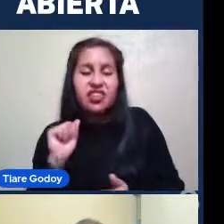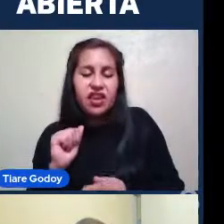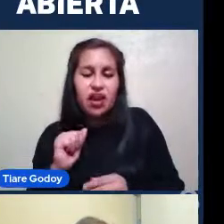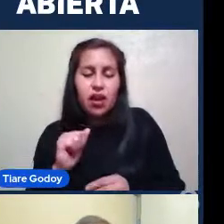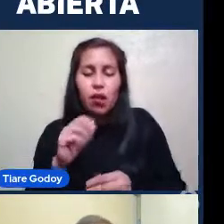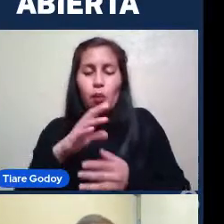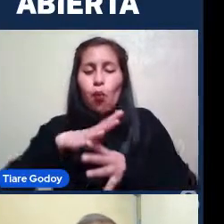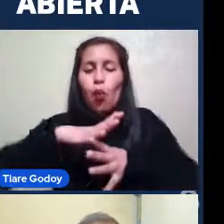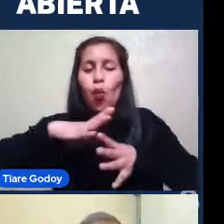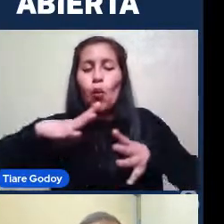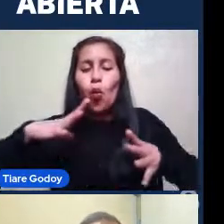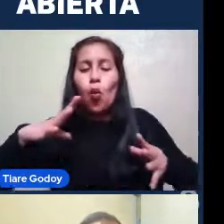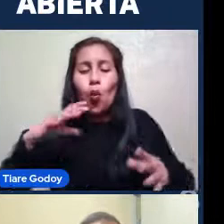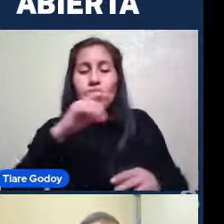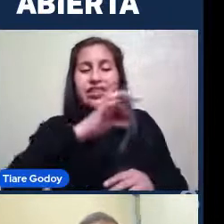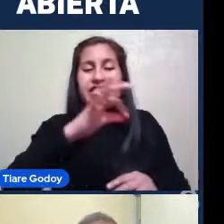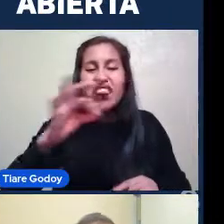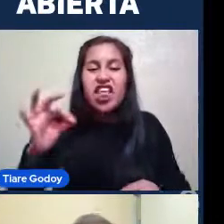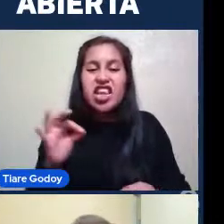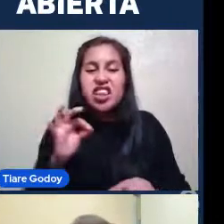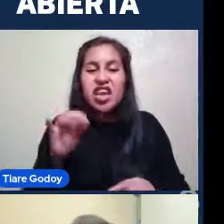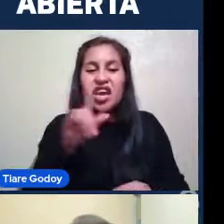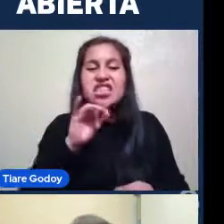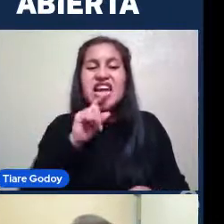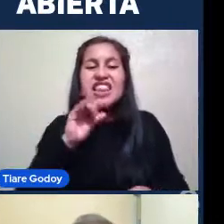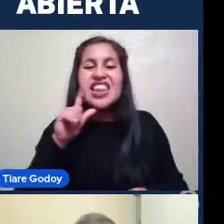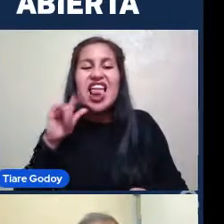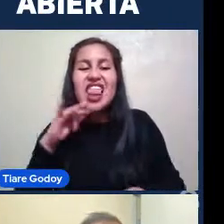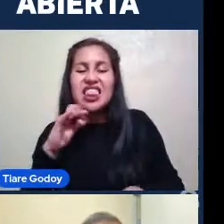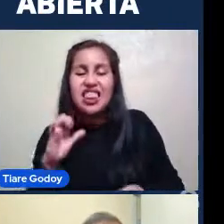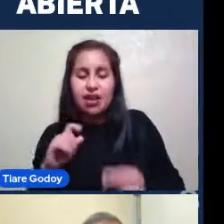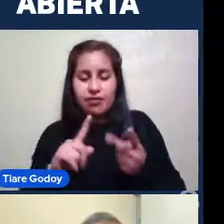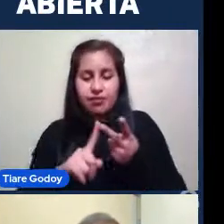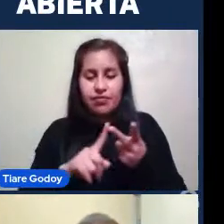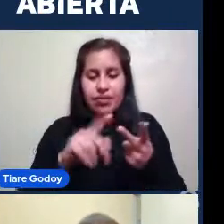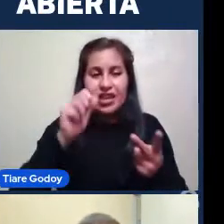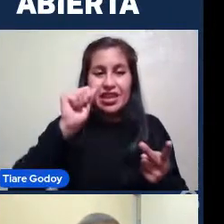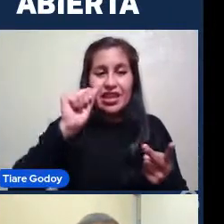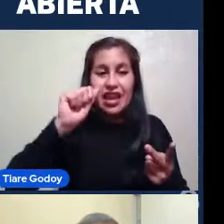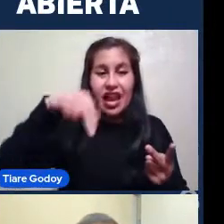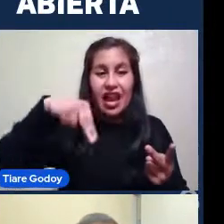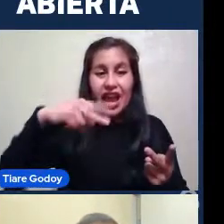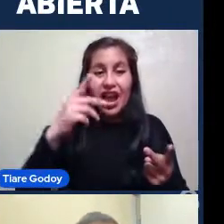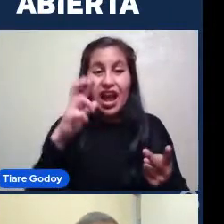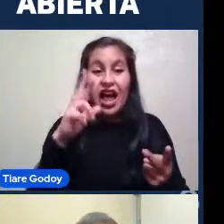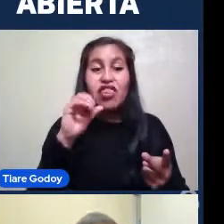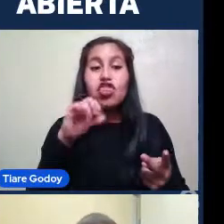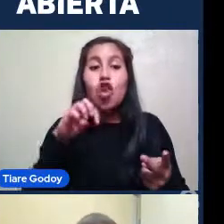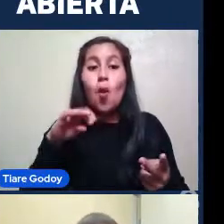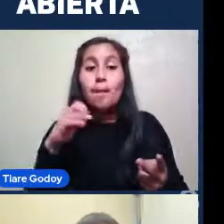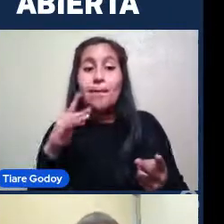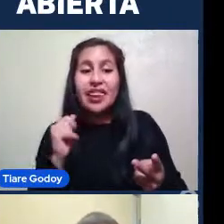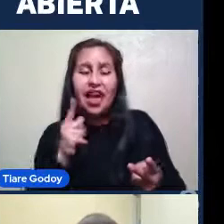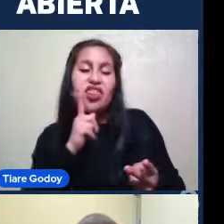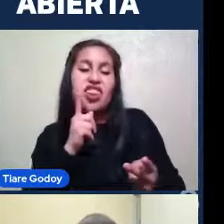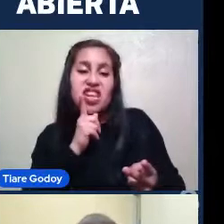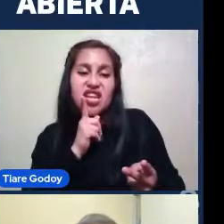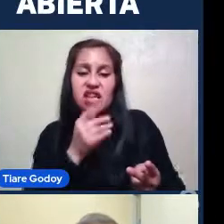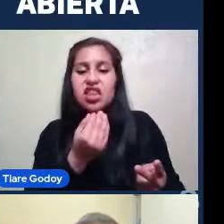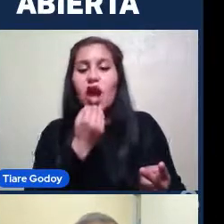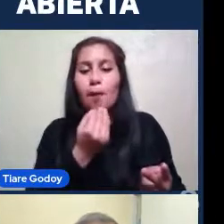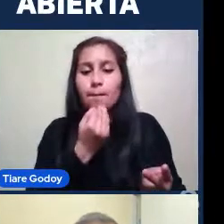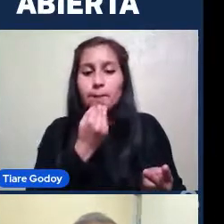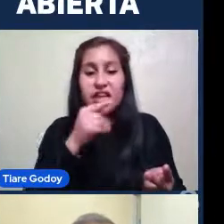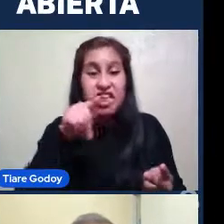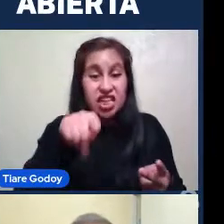Los dos que les mencioné Andrómeda También tiene un satélite Al menos un satélite Que es el que se veía en la imagen Que está con el círculo